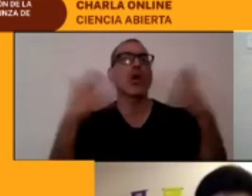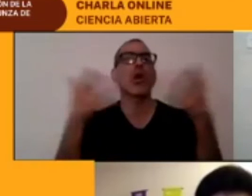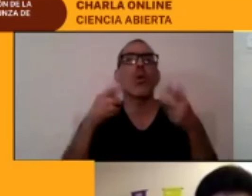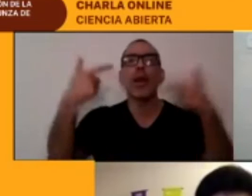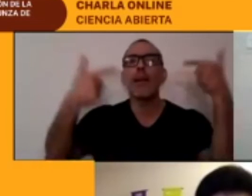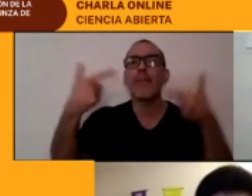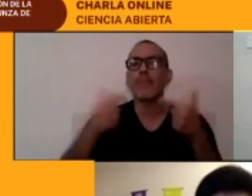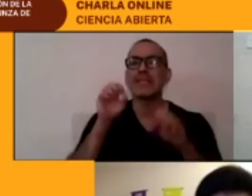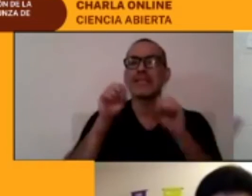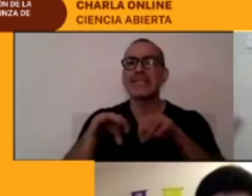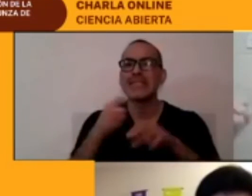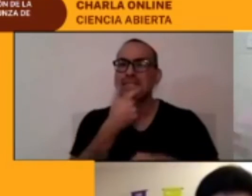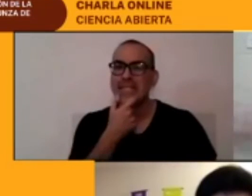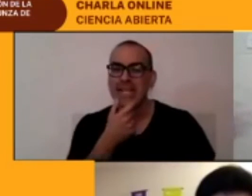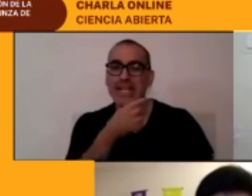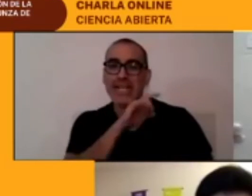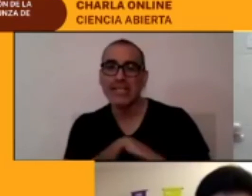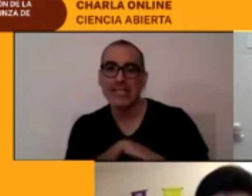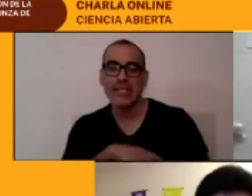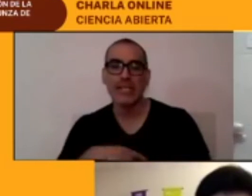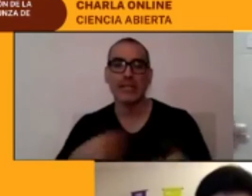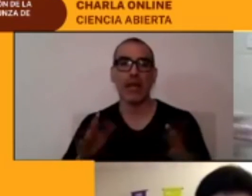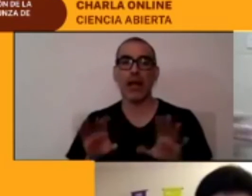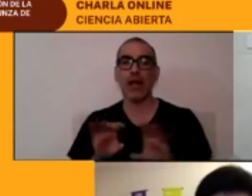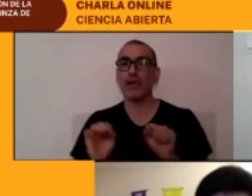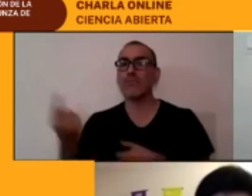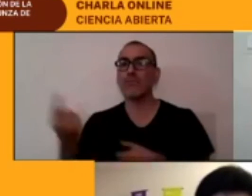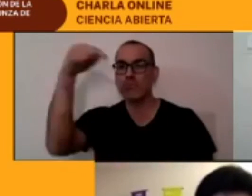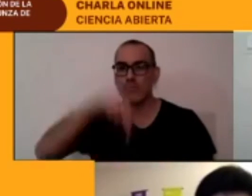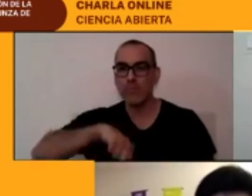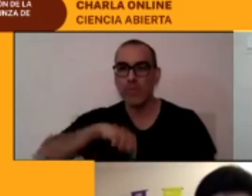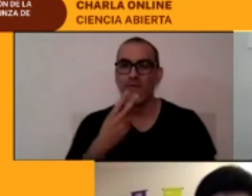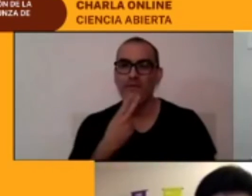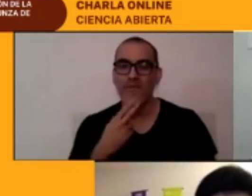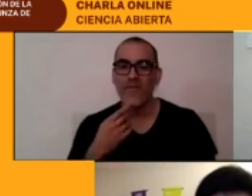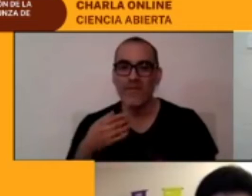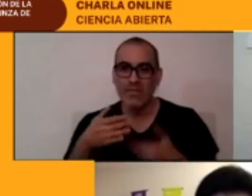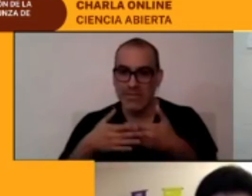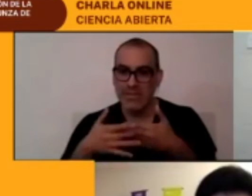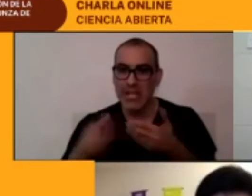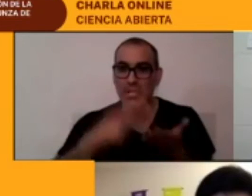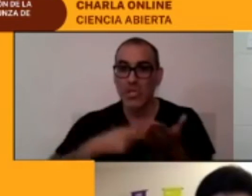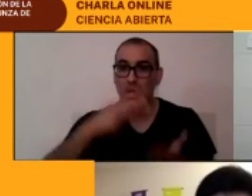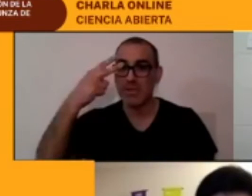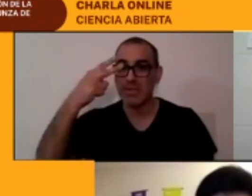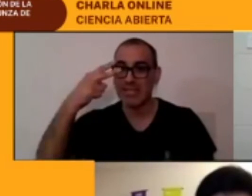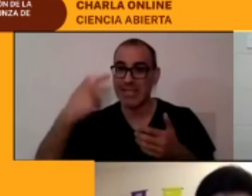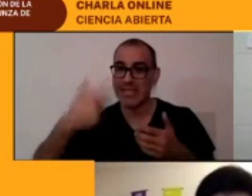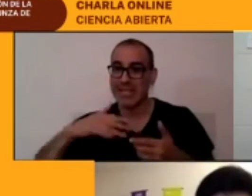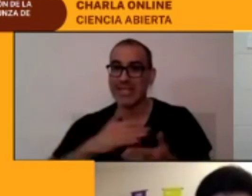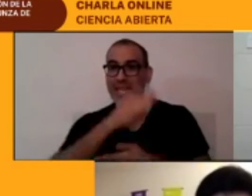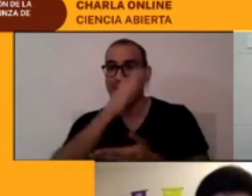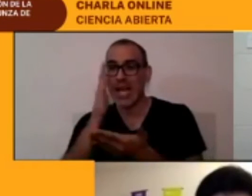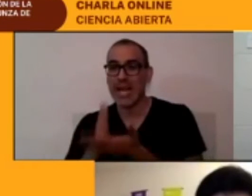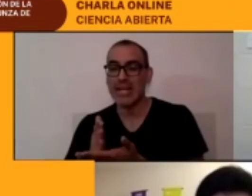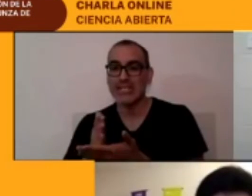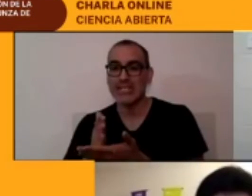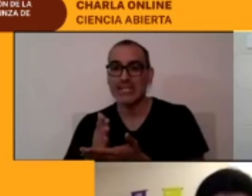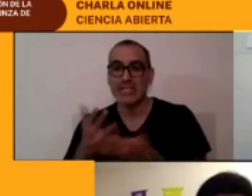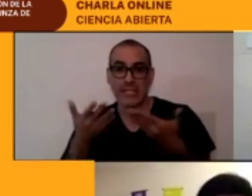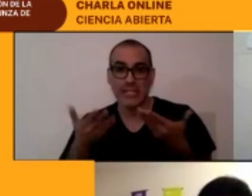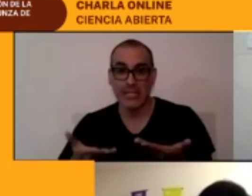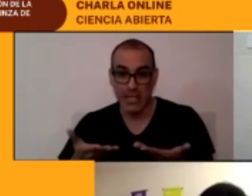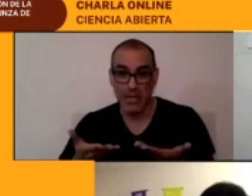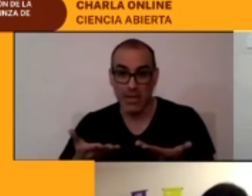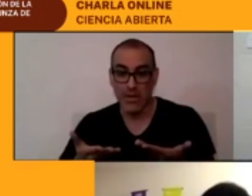Chile, regresé a Chile, pero desde el 2015 en adelante, seguí trabajando en lo que es la